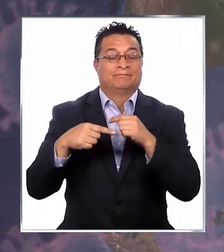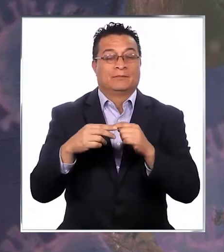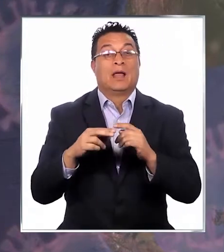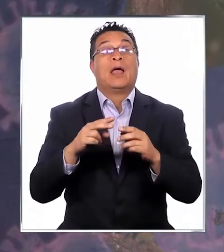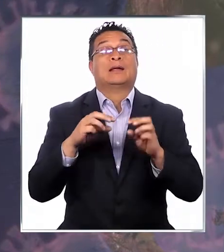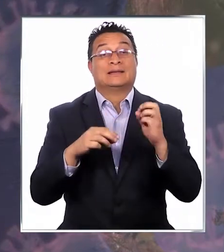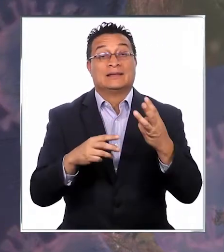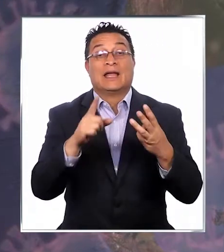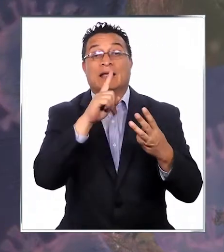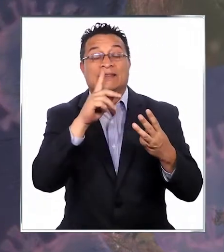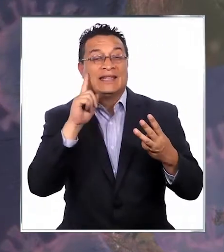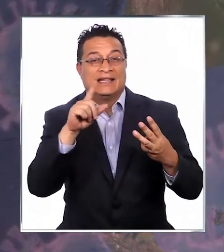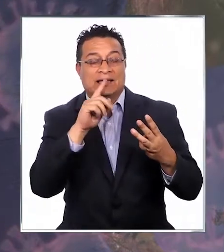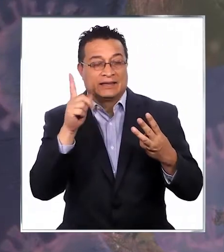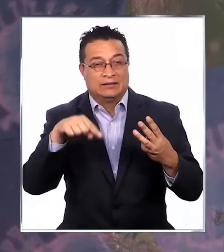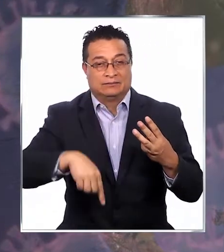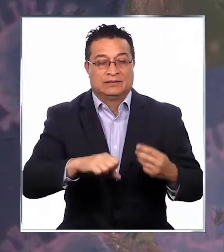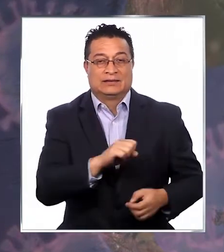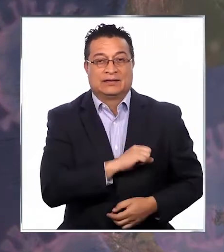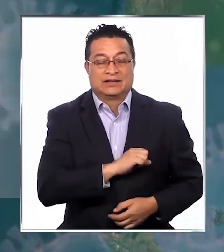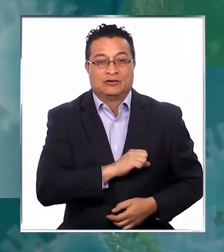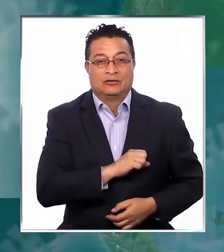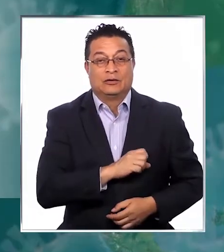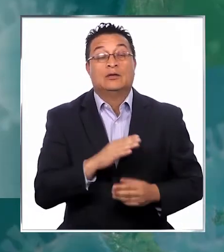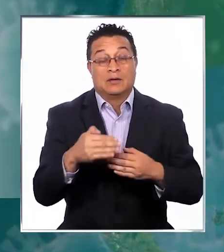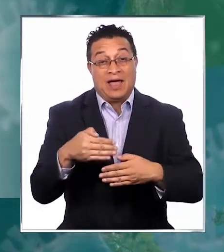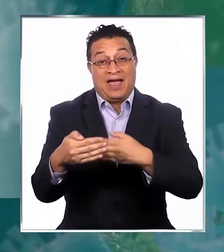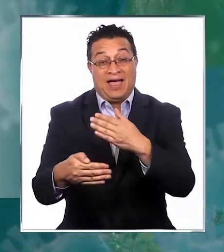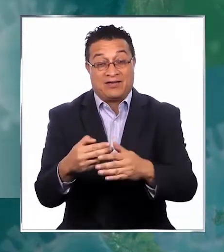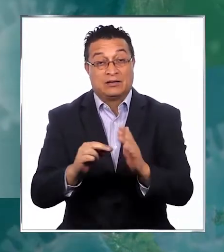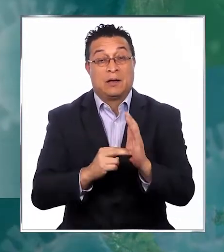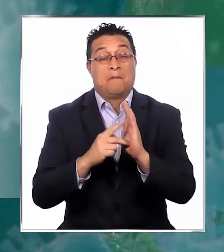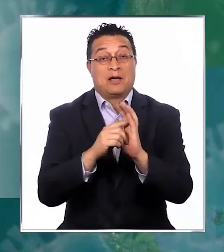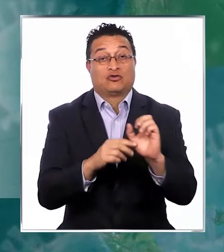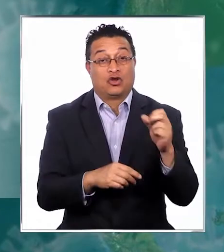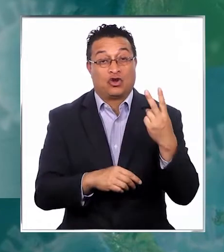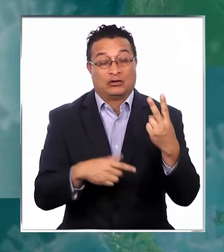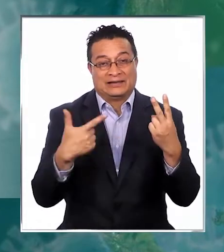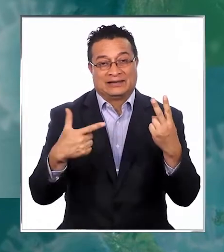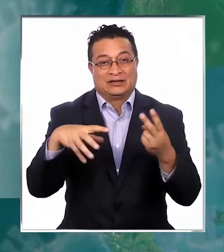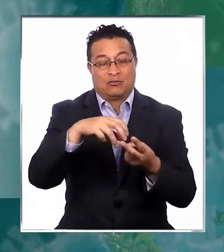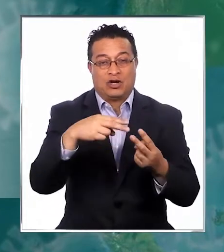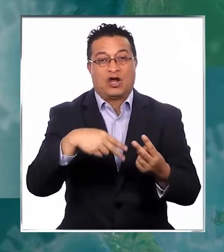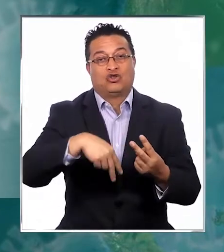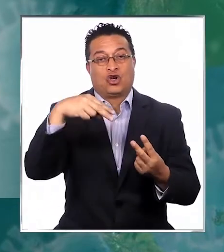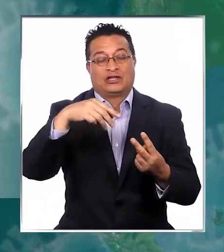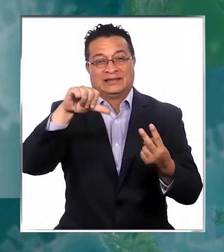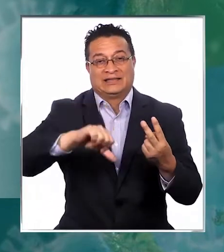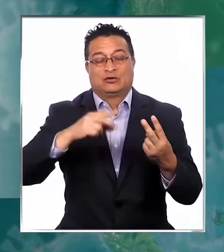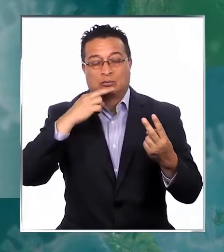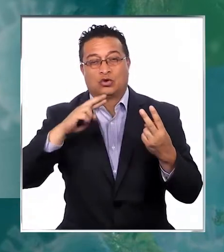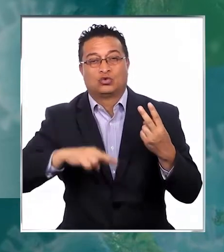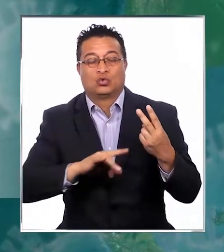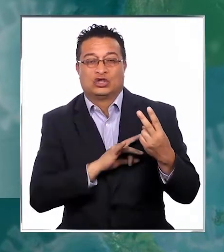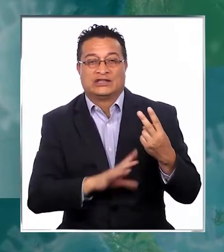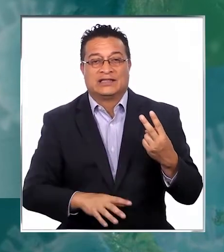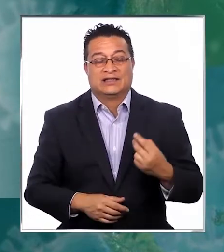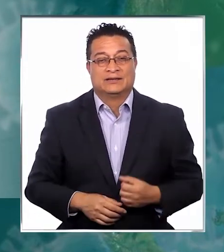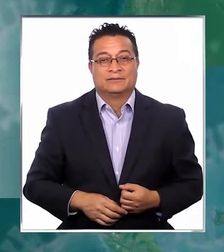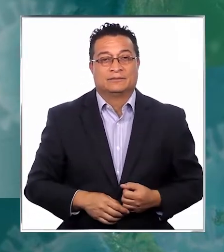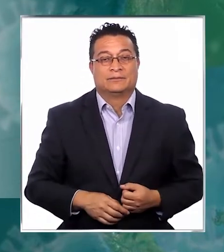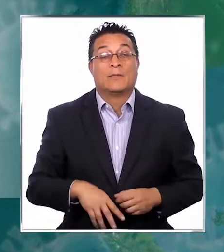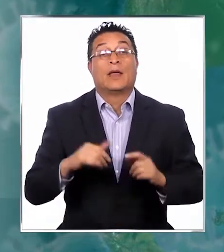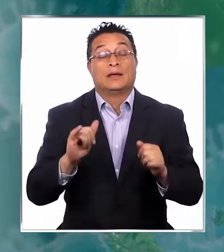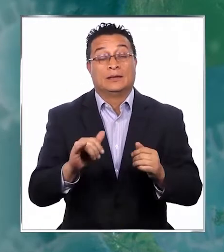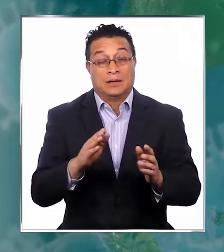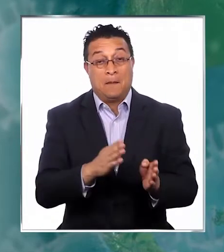a preparación Tiltil en la capital. Mientras que avanzarán a transición siete comunas del norte, centro y sur del país.